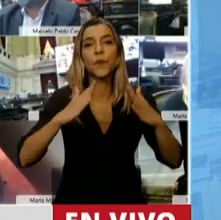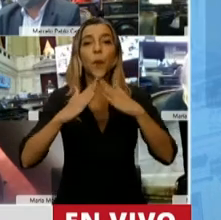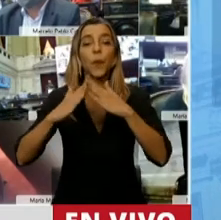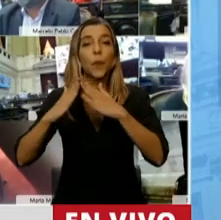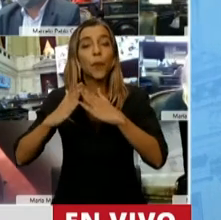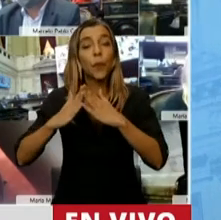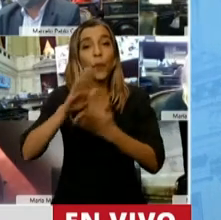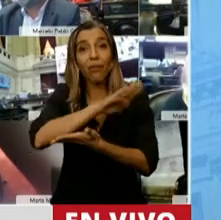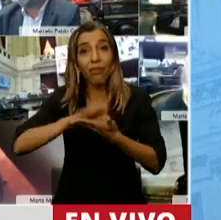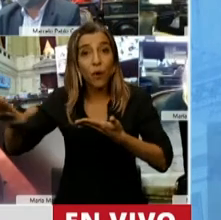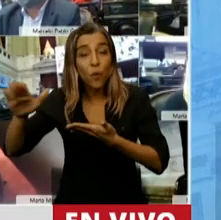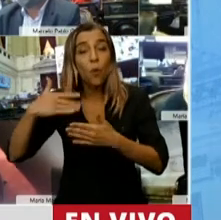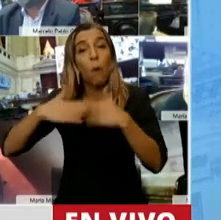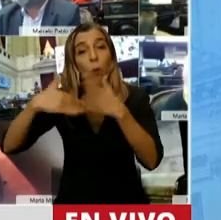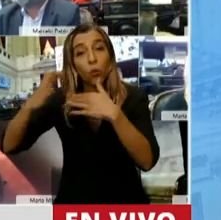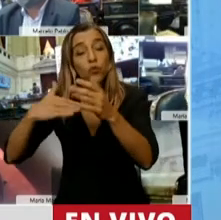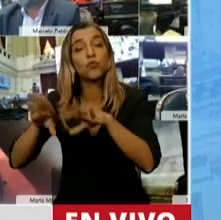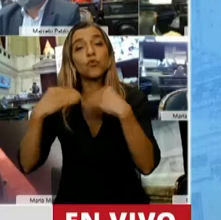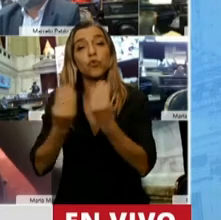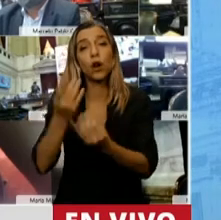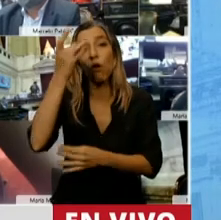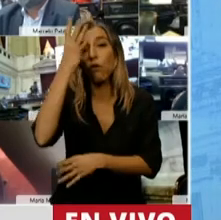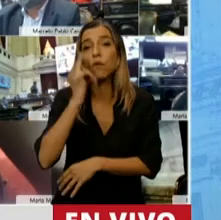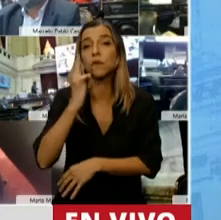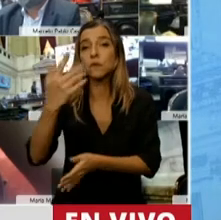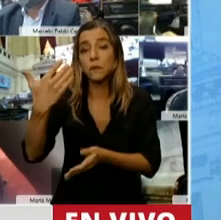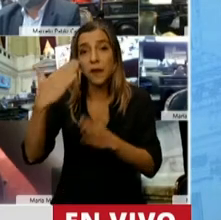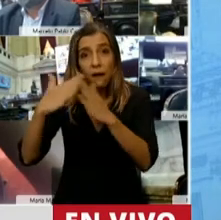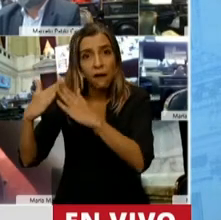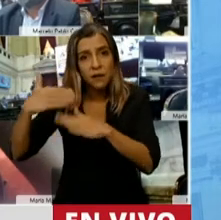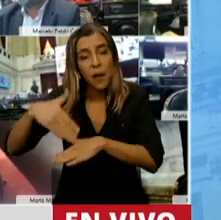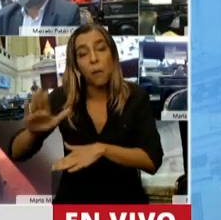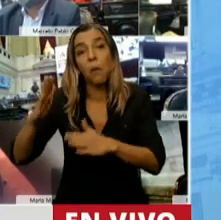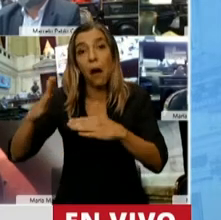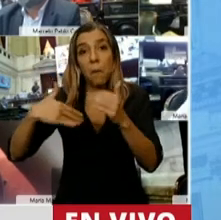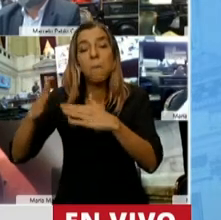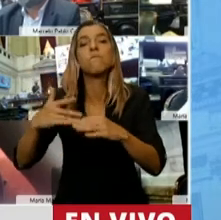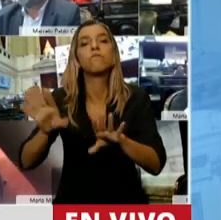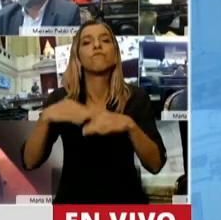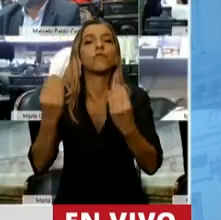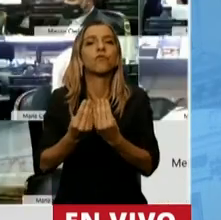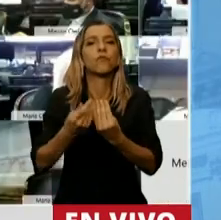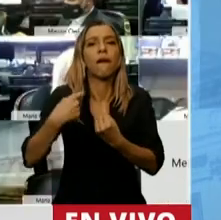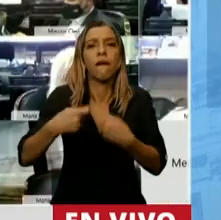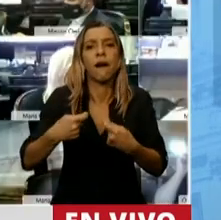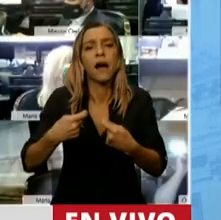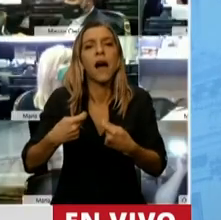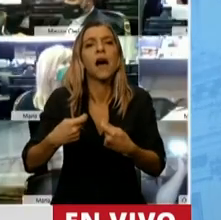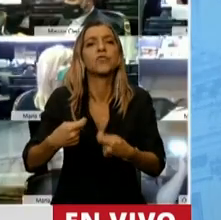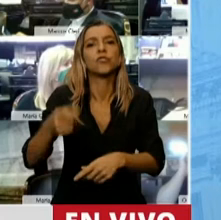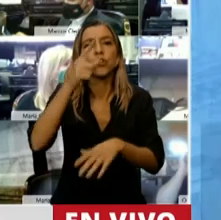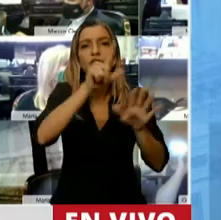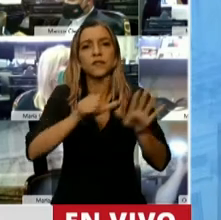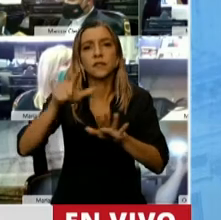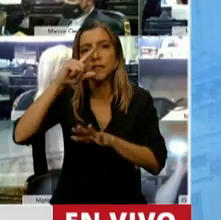se propone construir 12.000 viviendas y estipula un gasto de alrededor de 150 millones de dólares, Presidente,